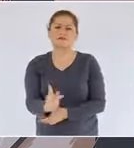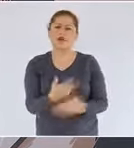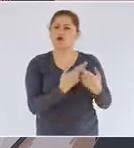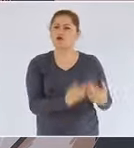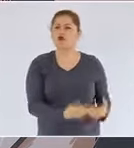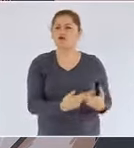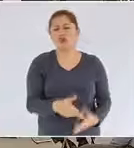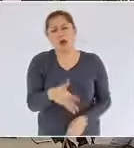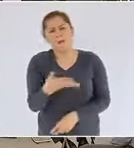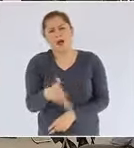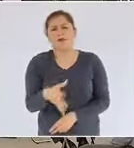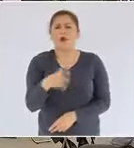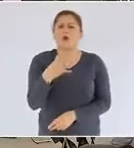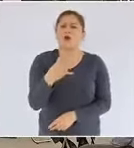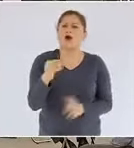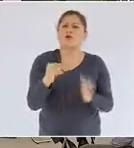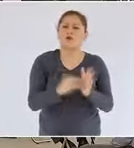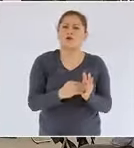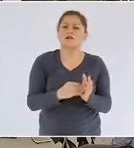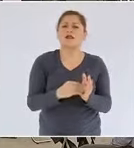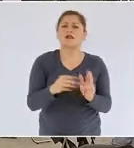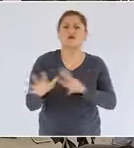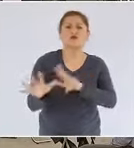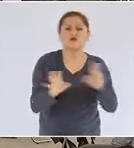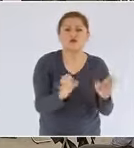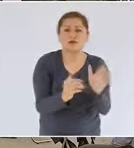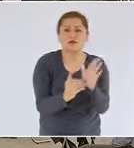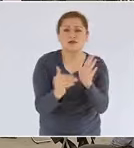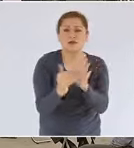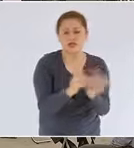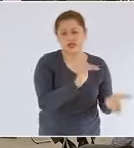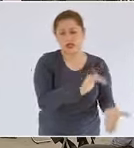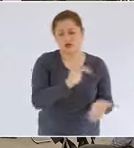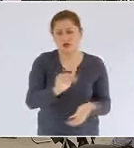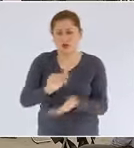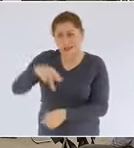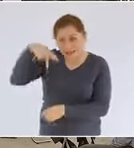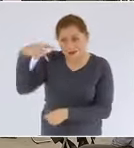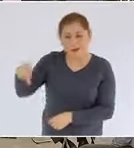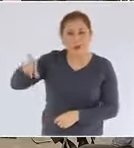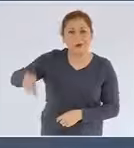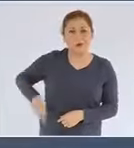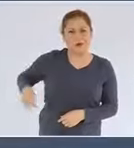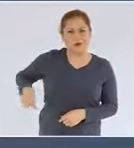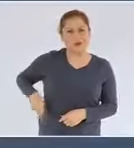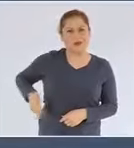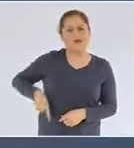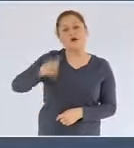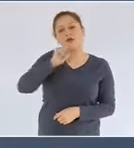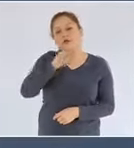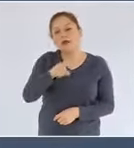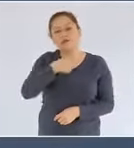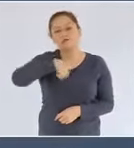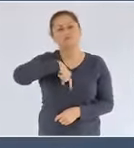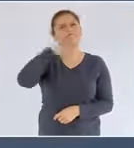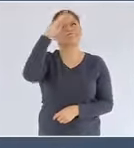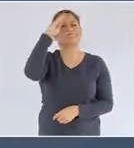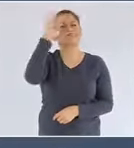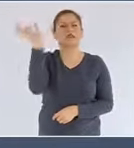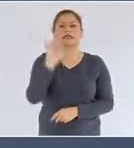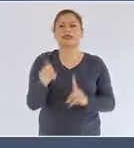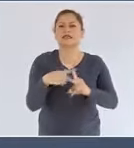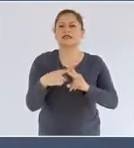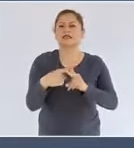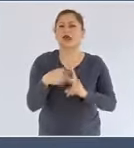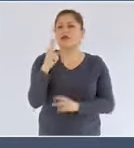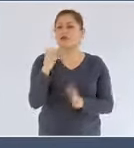ochocientos millones de barriles en esta administración y se espera incorporar cuando menos dos